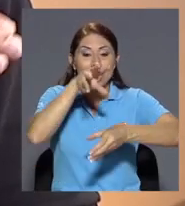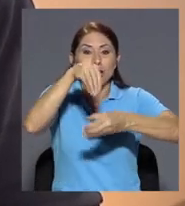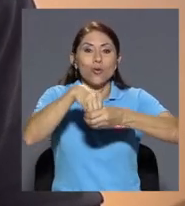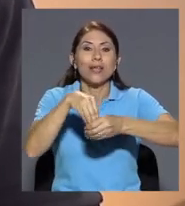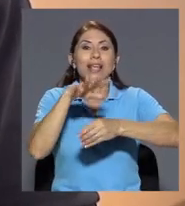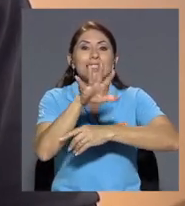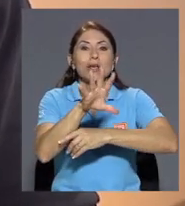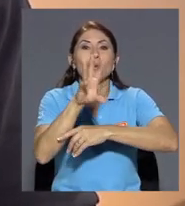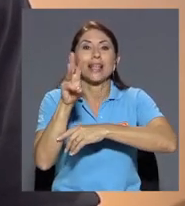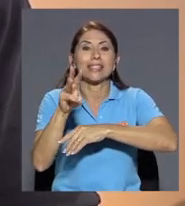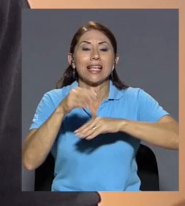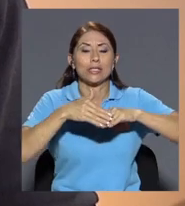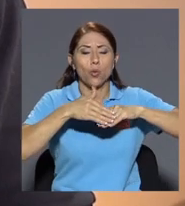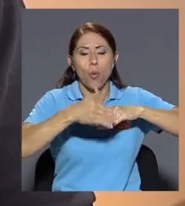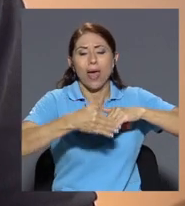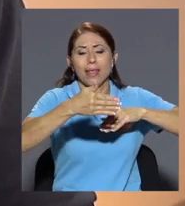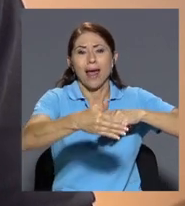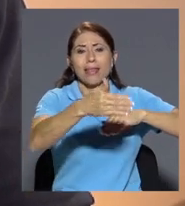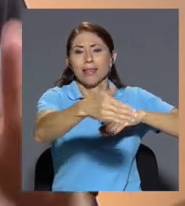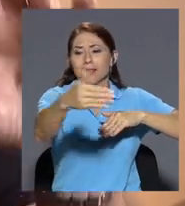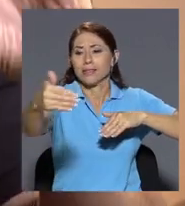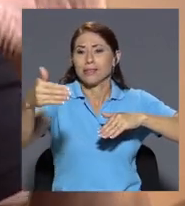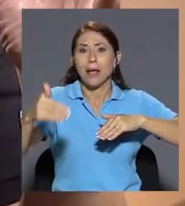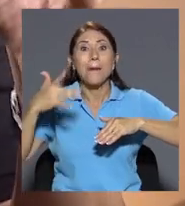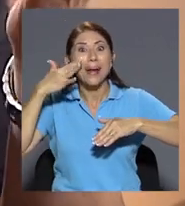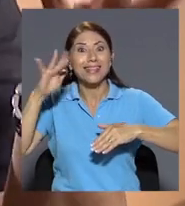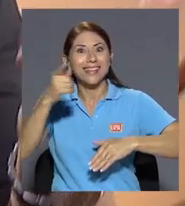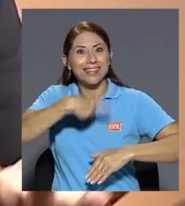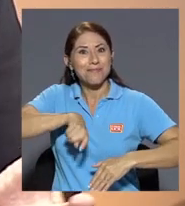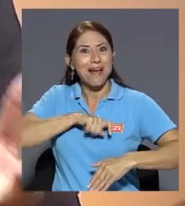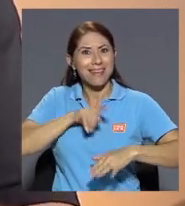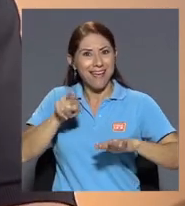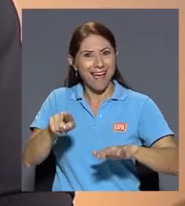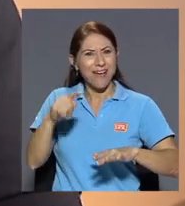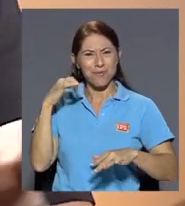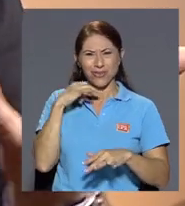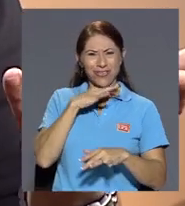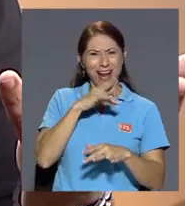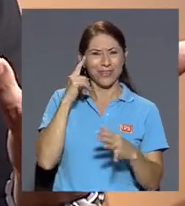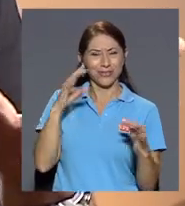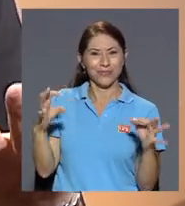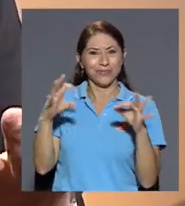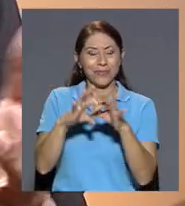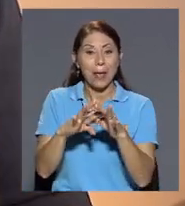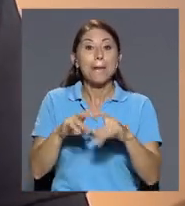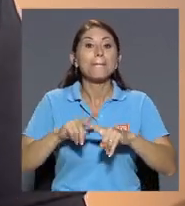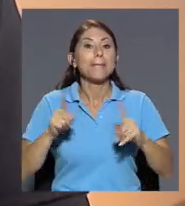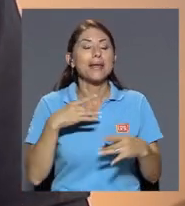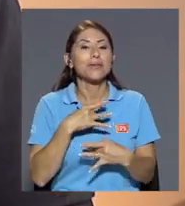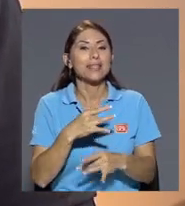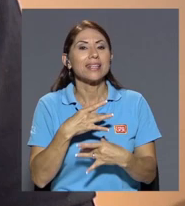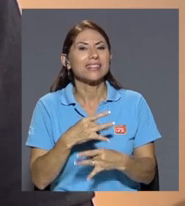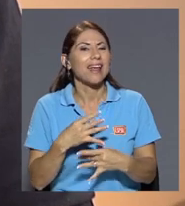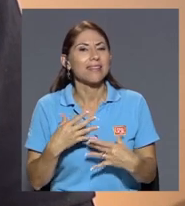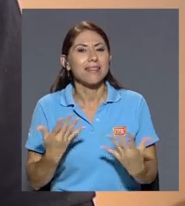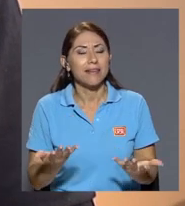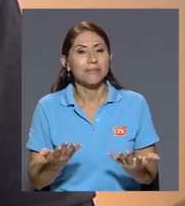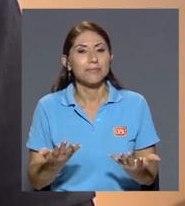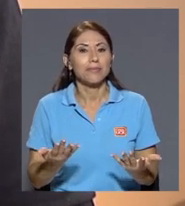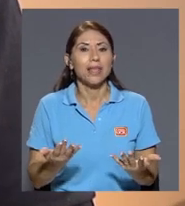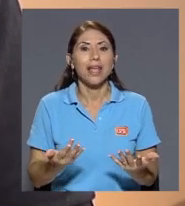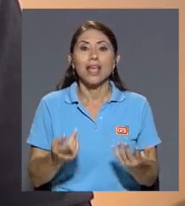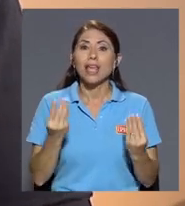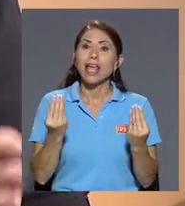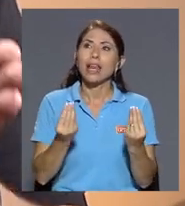estilo damero español y un montón de cosas extrañas para el contexto porque pero lo interesante de esto es que